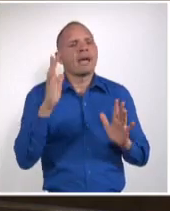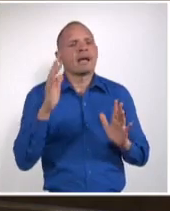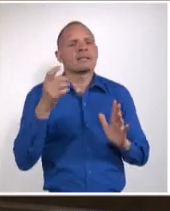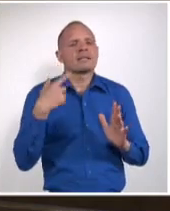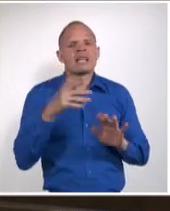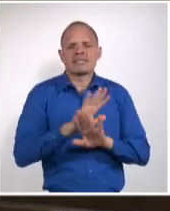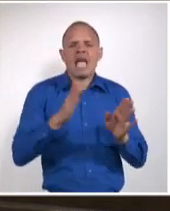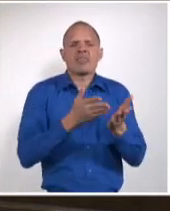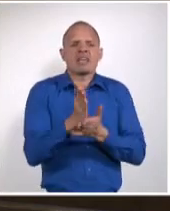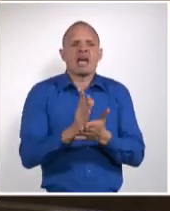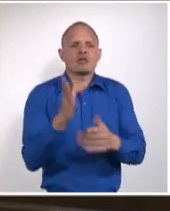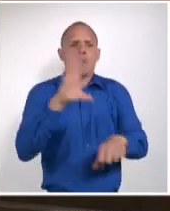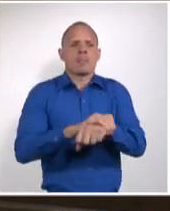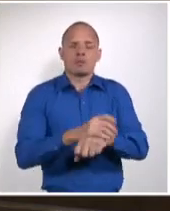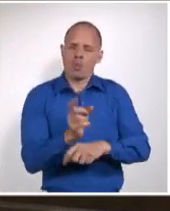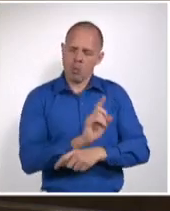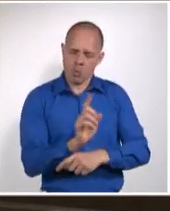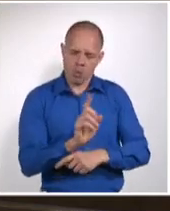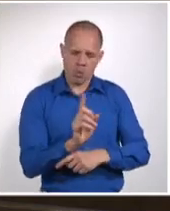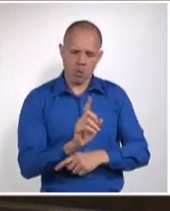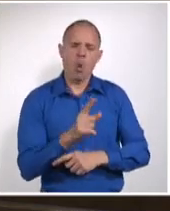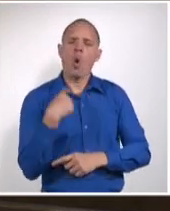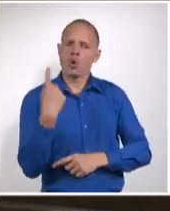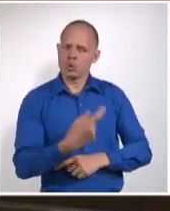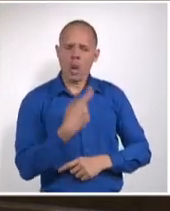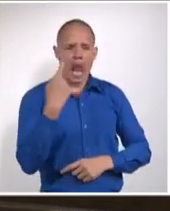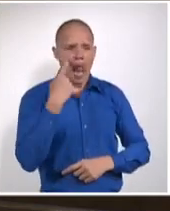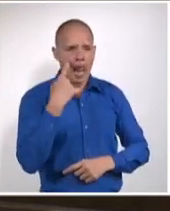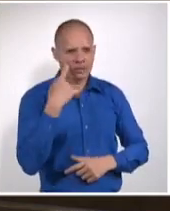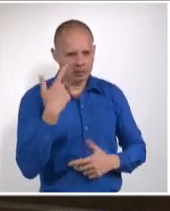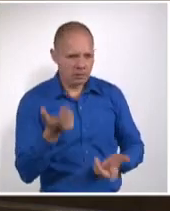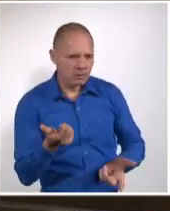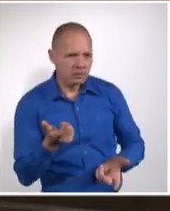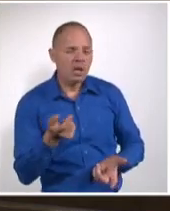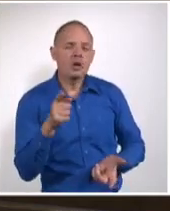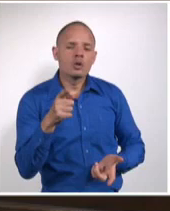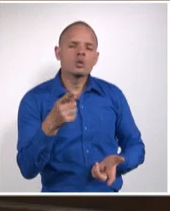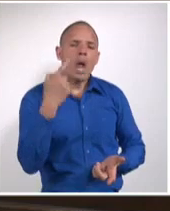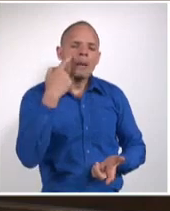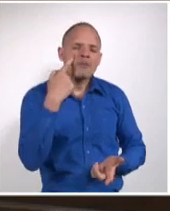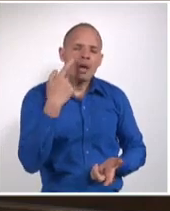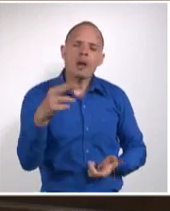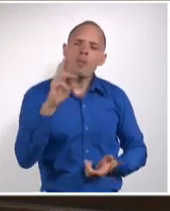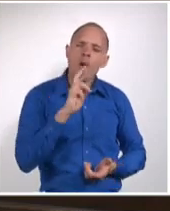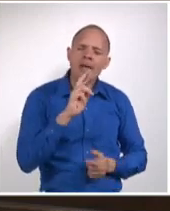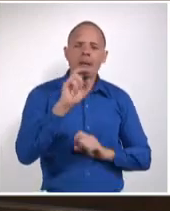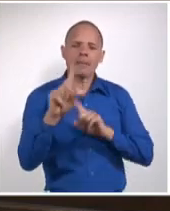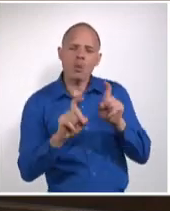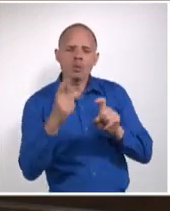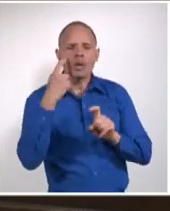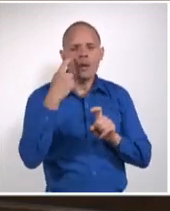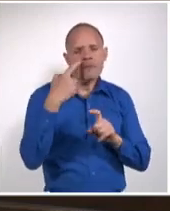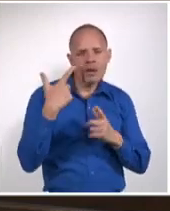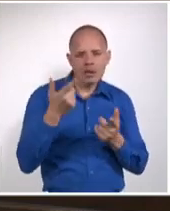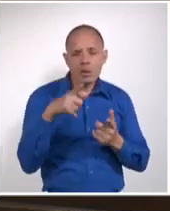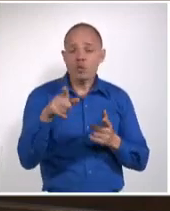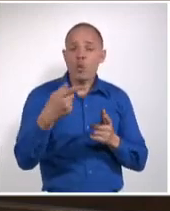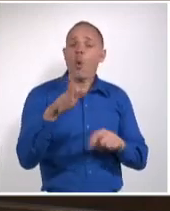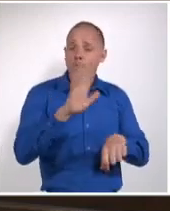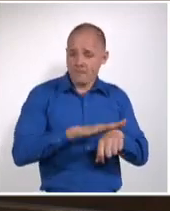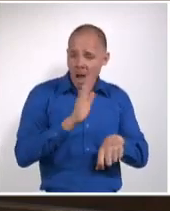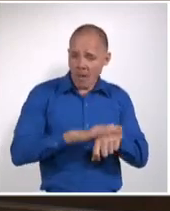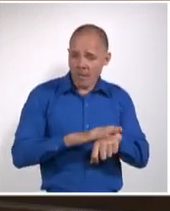el respeto de las garantías de las partes, la obediencia al cumplimiento de la legalidad y de lo que está establecido. Por el momento de circunstancia, en esta